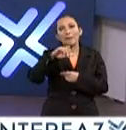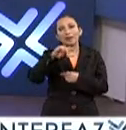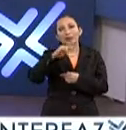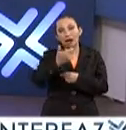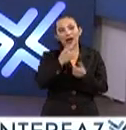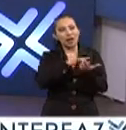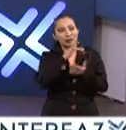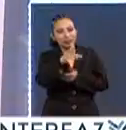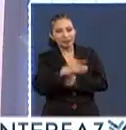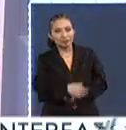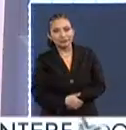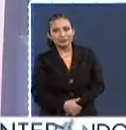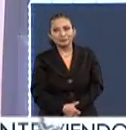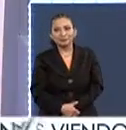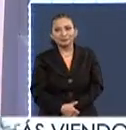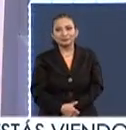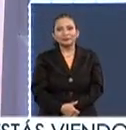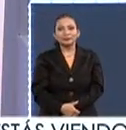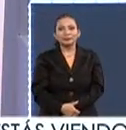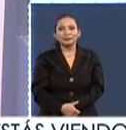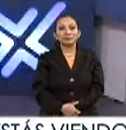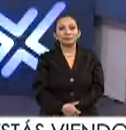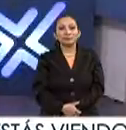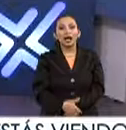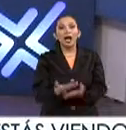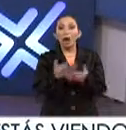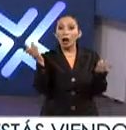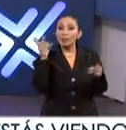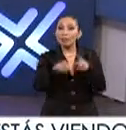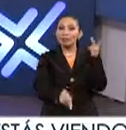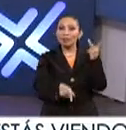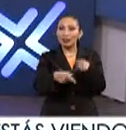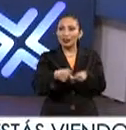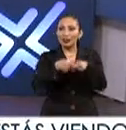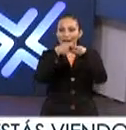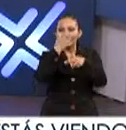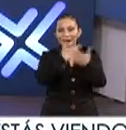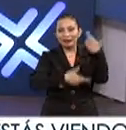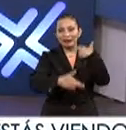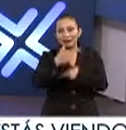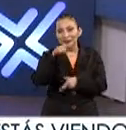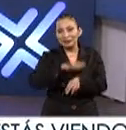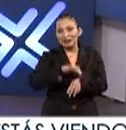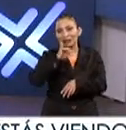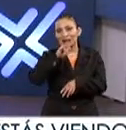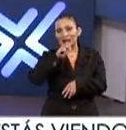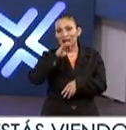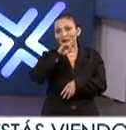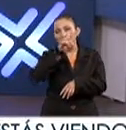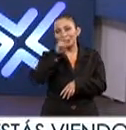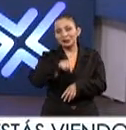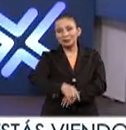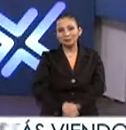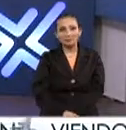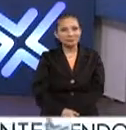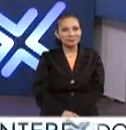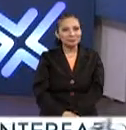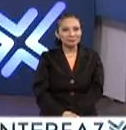Muchas gracias a ustedes. Gracias, Samantha. Vamos a hacer una breve pausa y continuamos con más aquí en Interpaz.